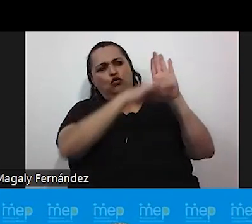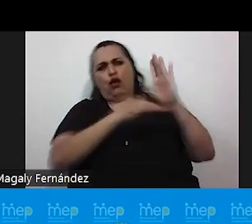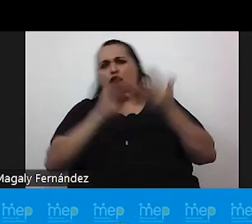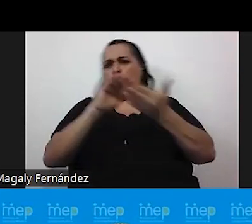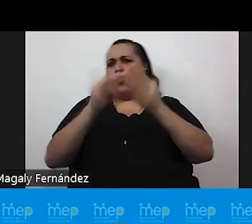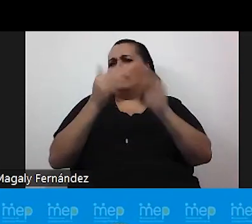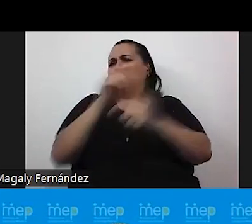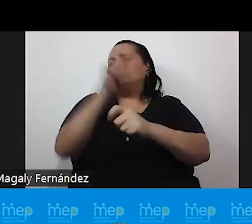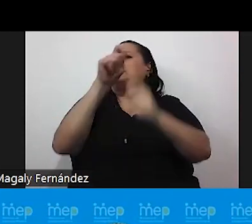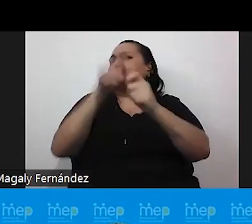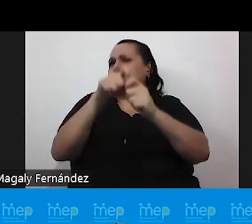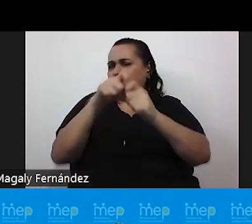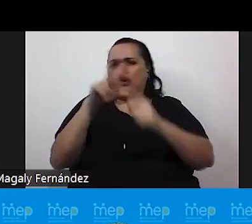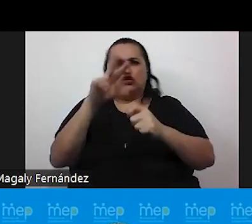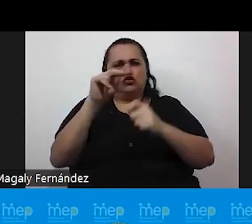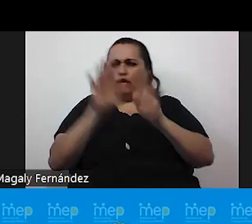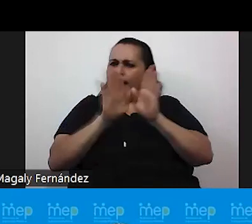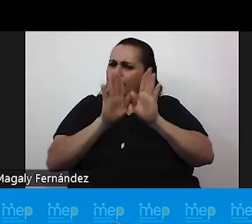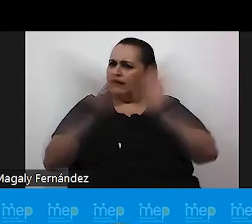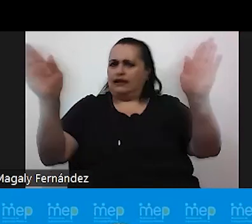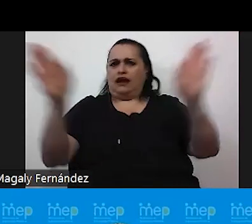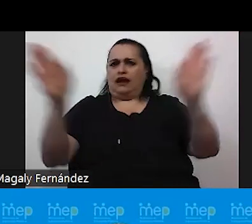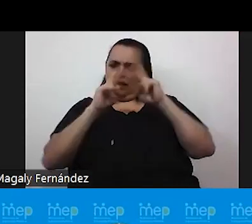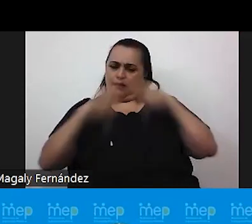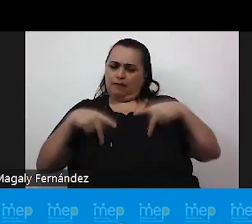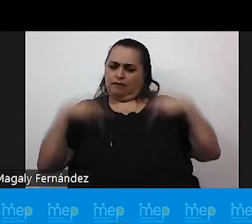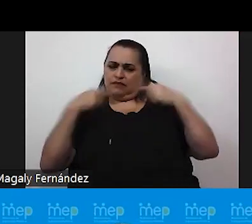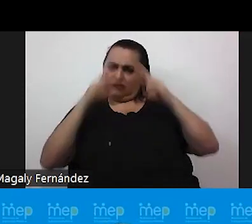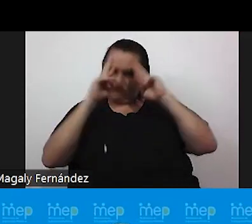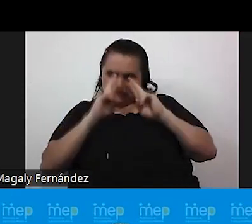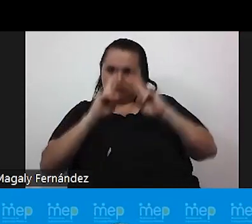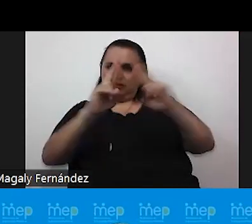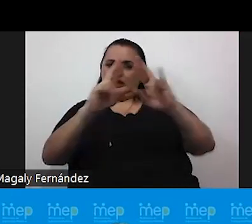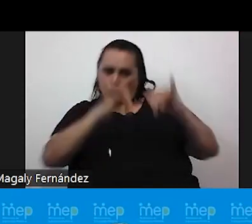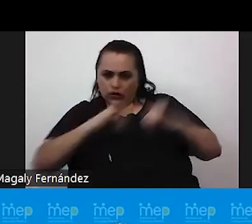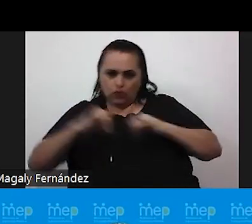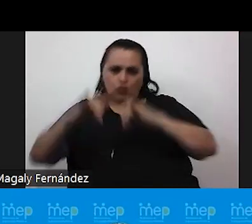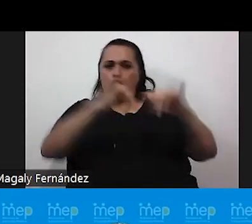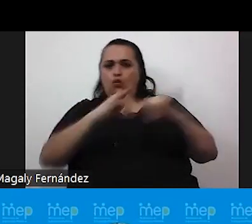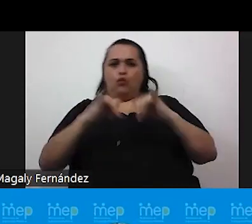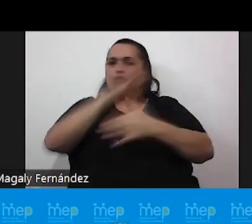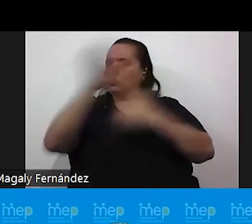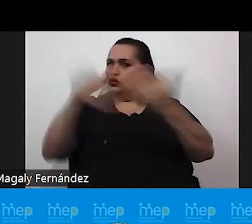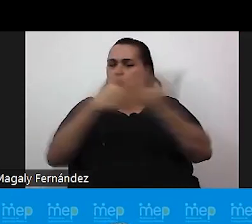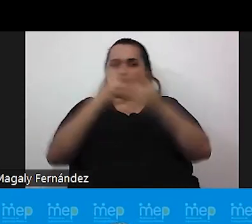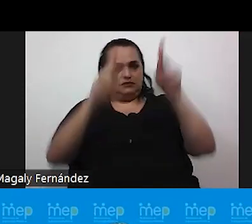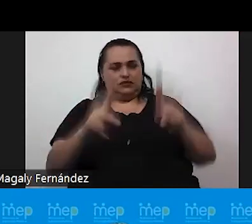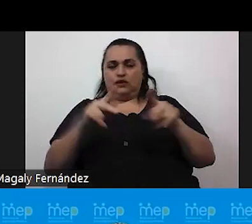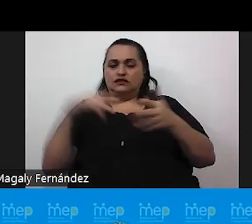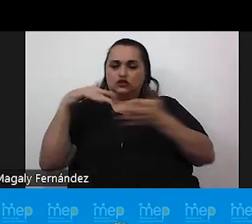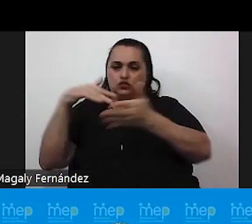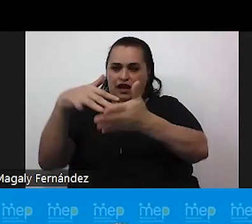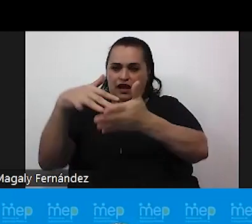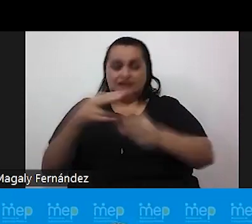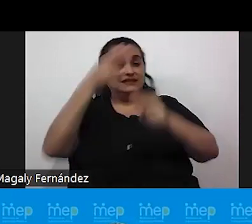específica sino que sea que podamos vivir en un respeto igualitario para todas las personas estudiantes llamemos a